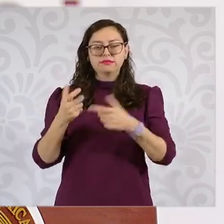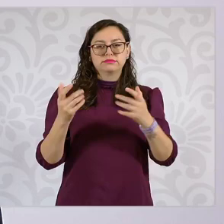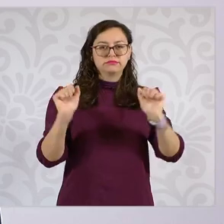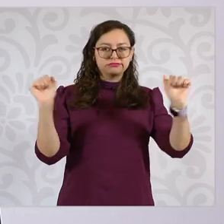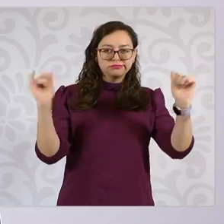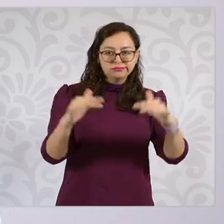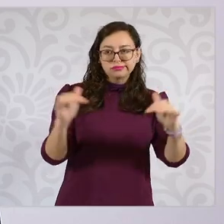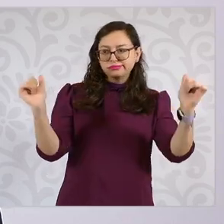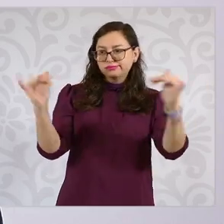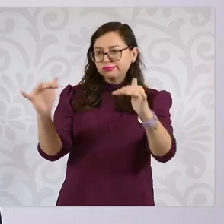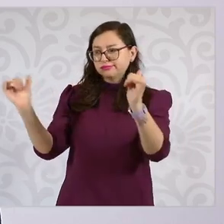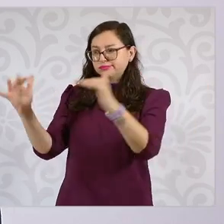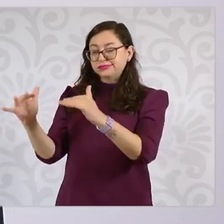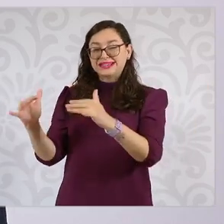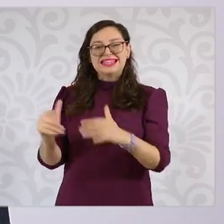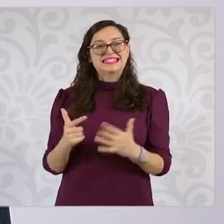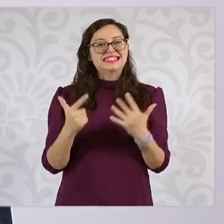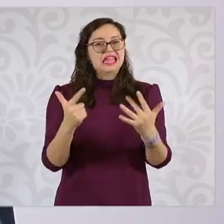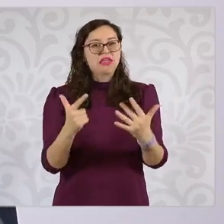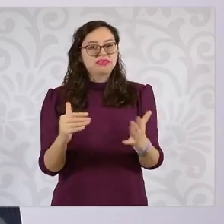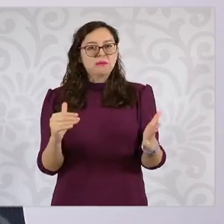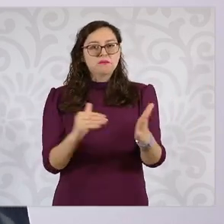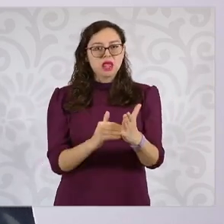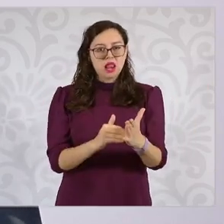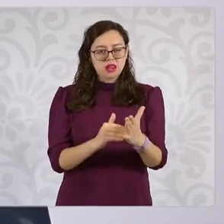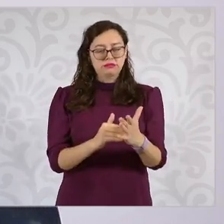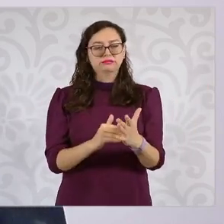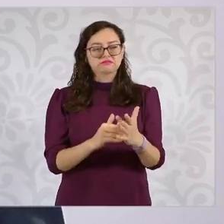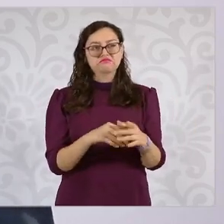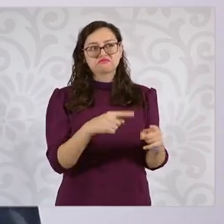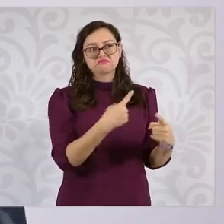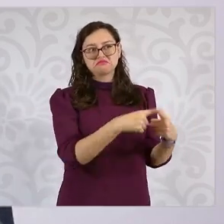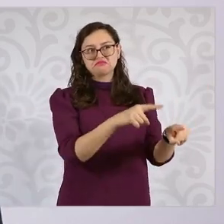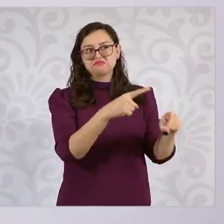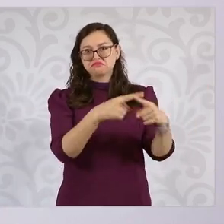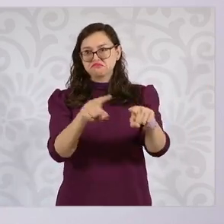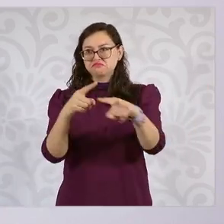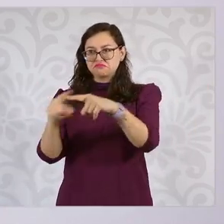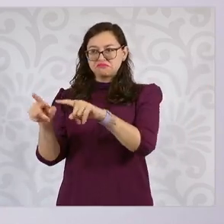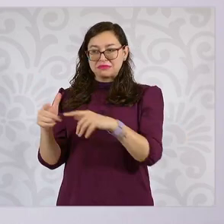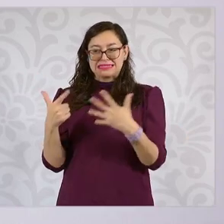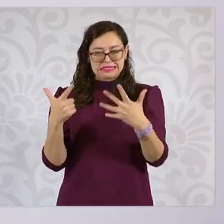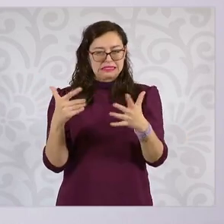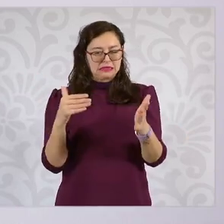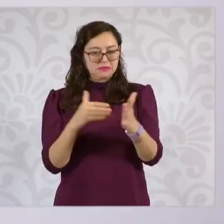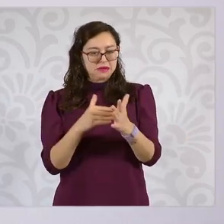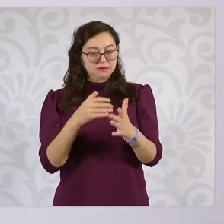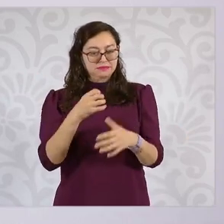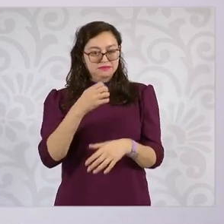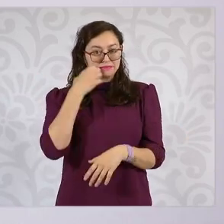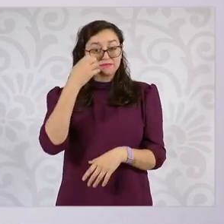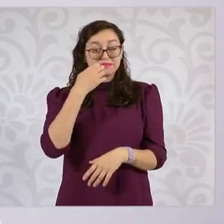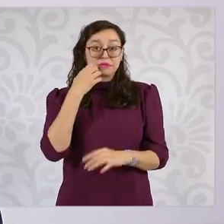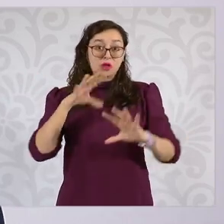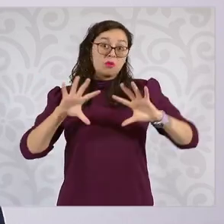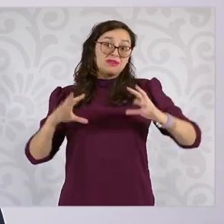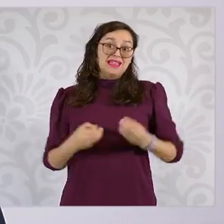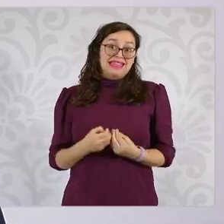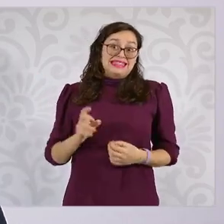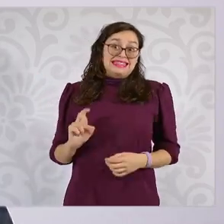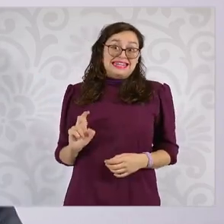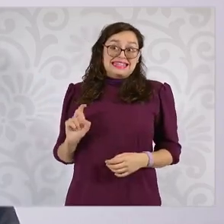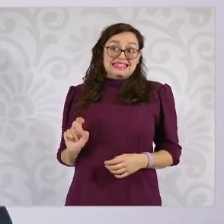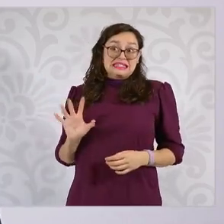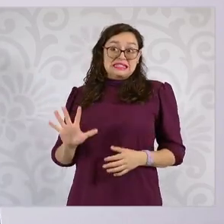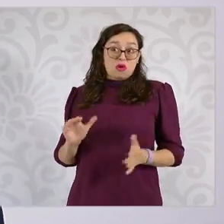asambleas en siete mil secundarias diferentes, el universo son 35 mil. La